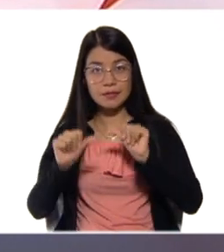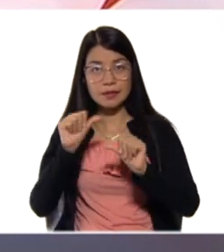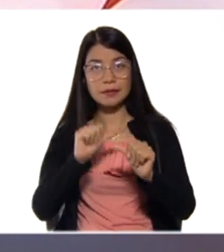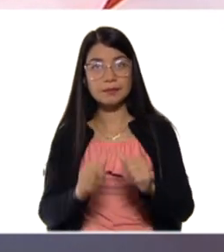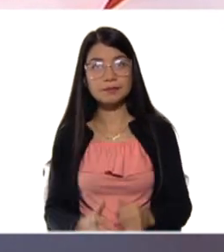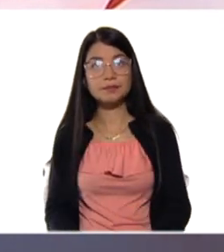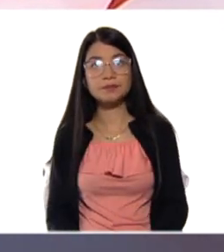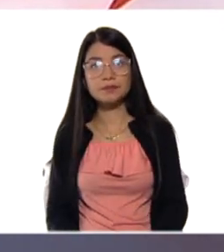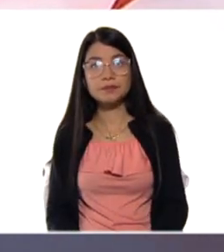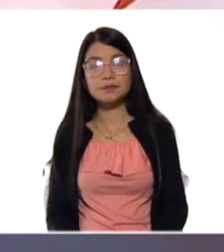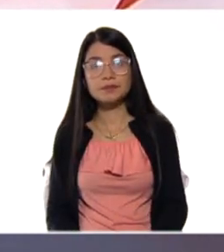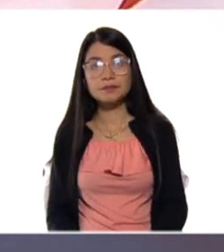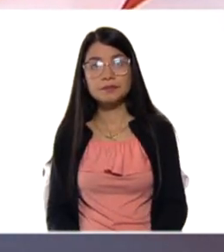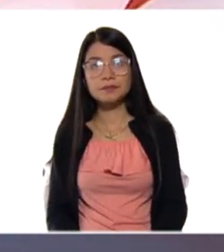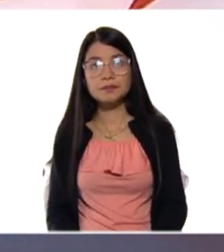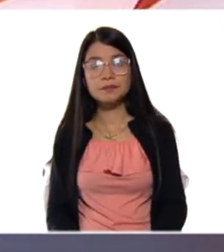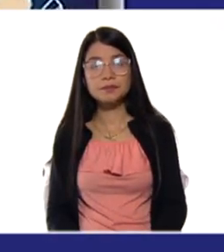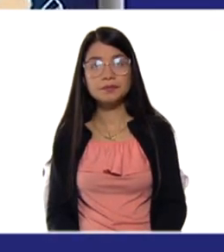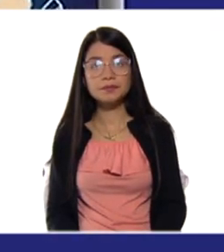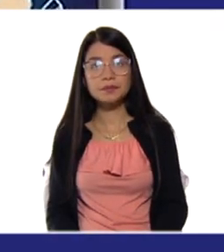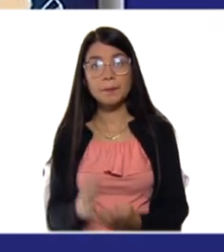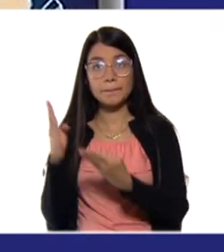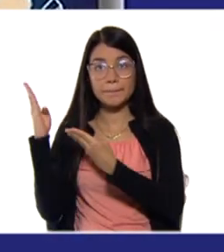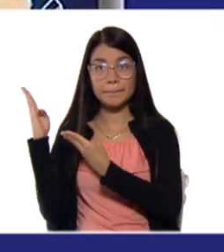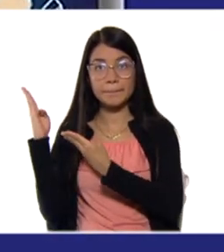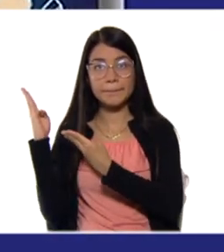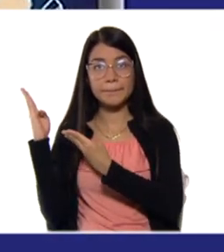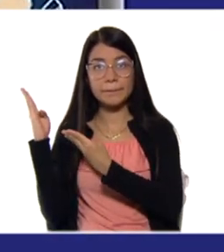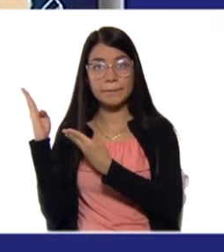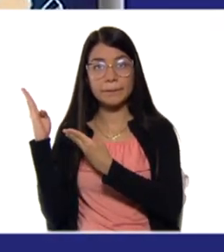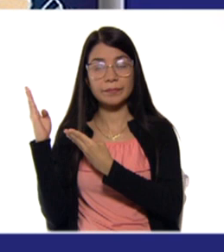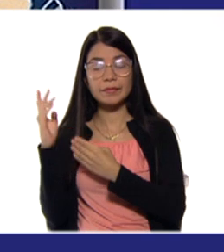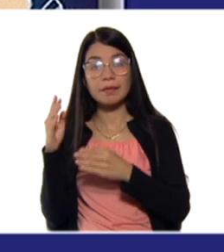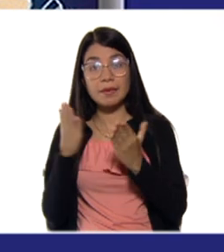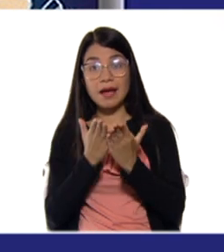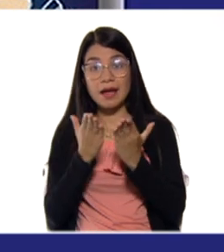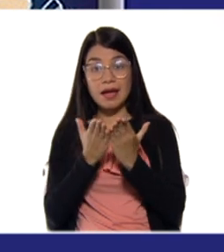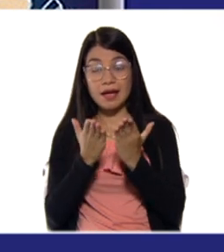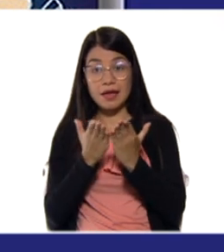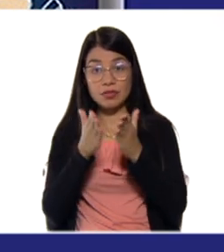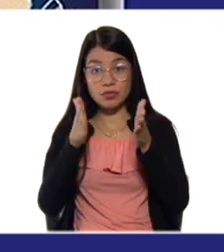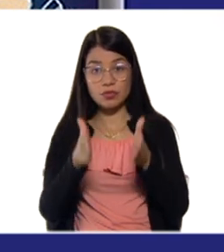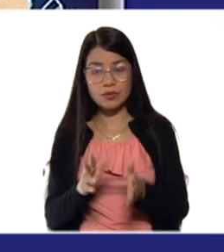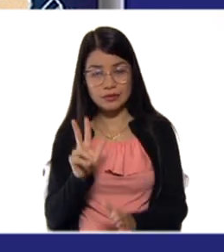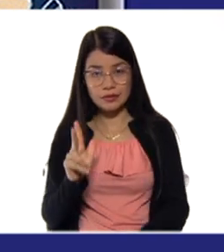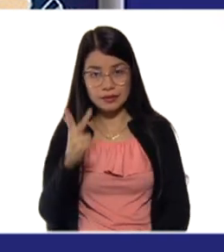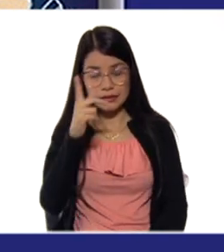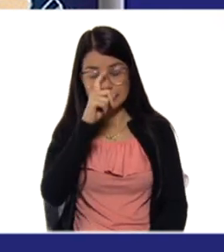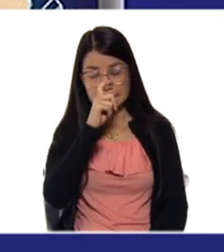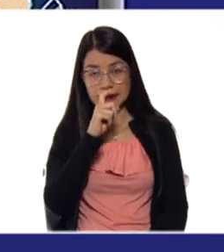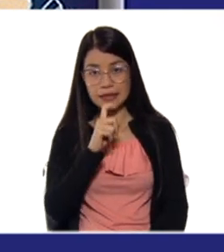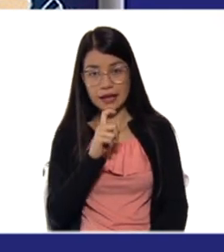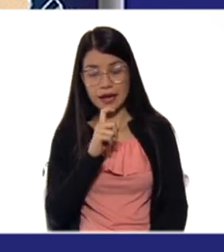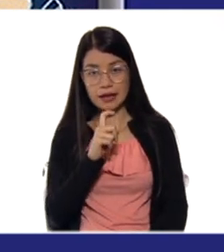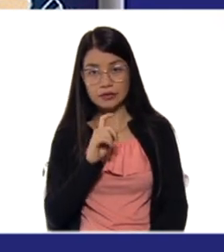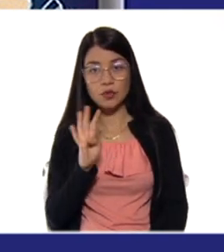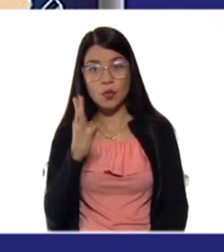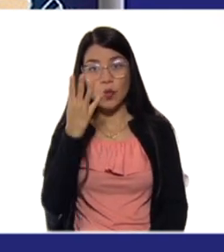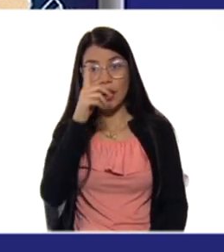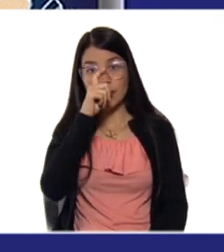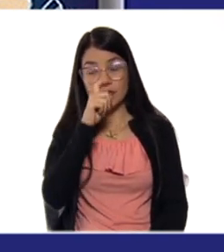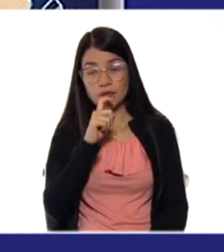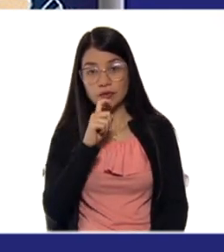a ver en pantalla. Para nuestros estudiantes de tercer año, tercero, cuarto,